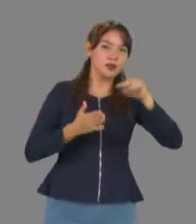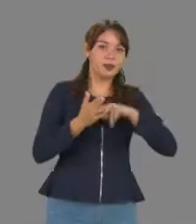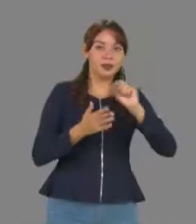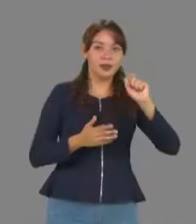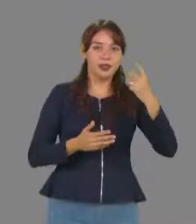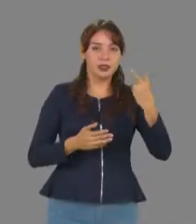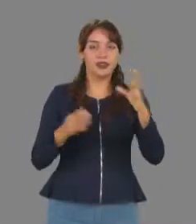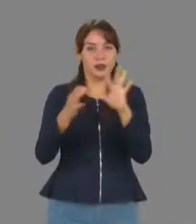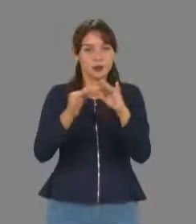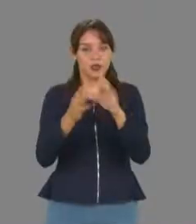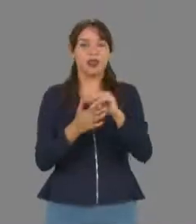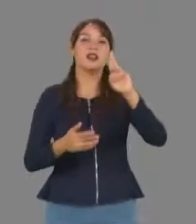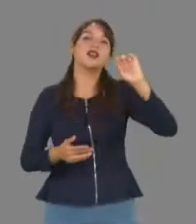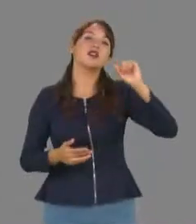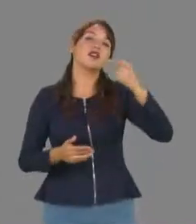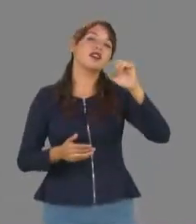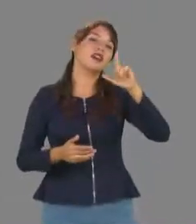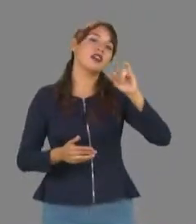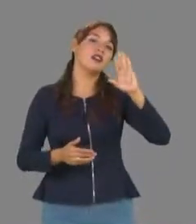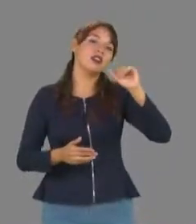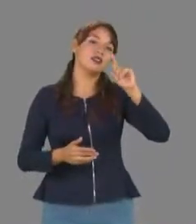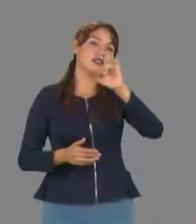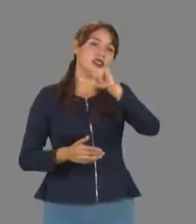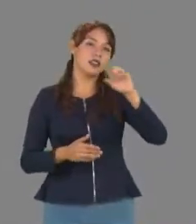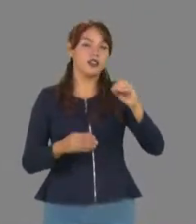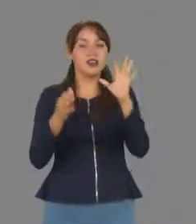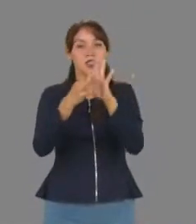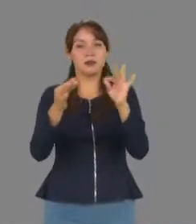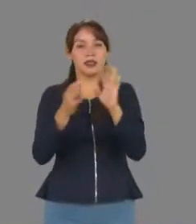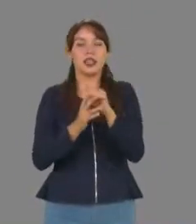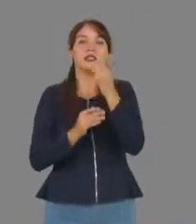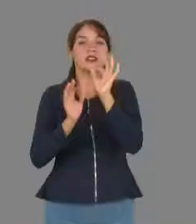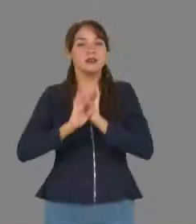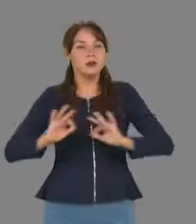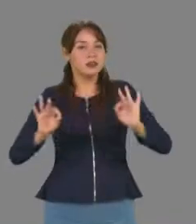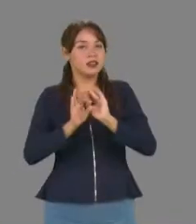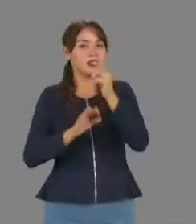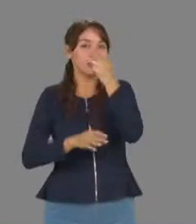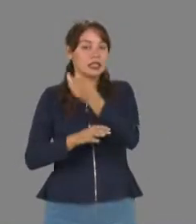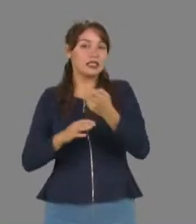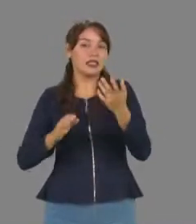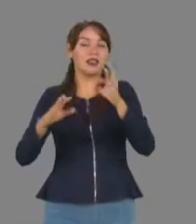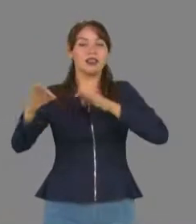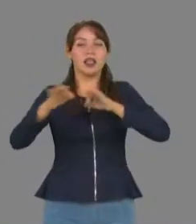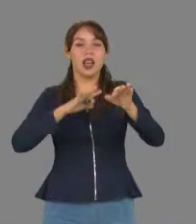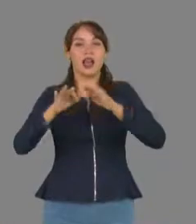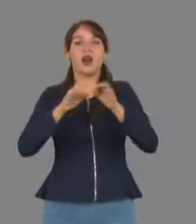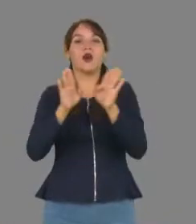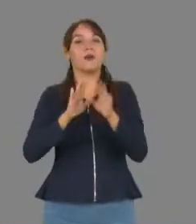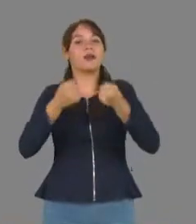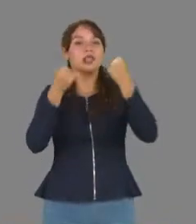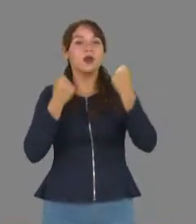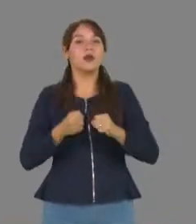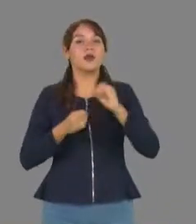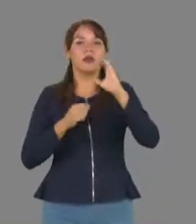Castillo reconoció el respaldo de la gestión rectoral para que este plantel siga avanzando con éxito en el aseguramiento de la calidad de la enseñanza